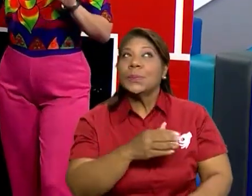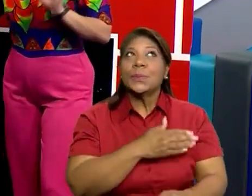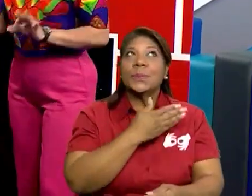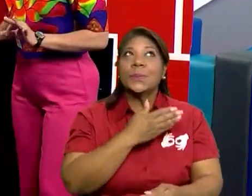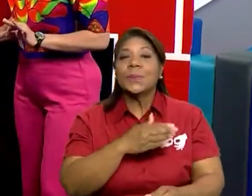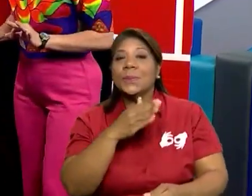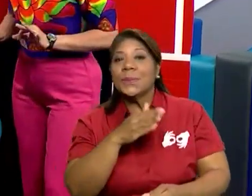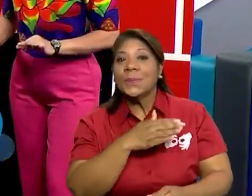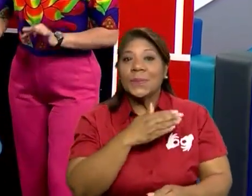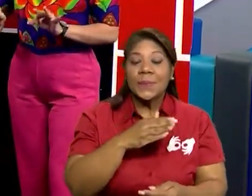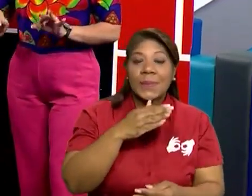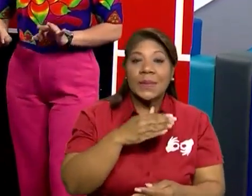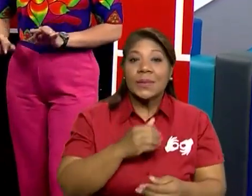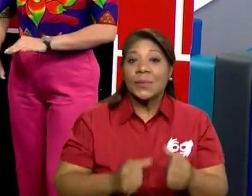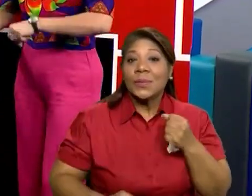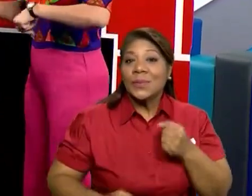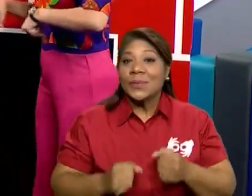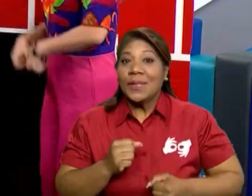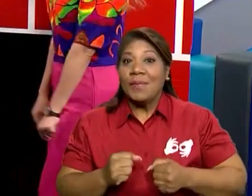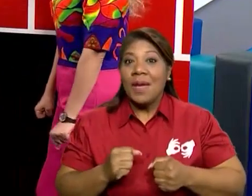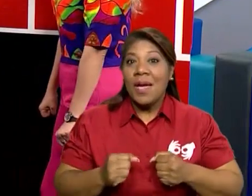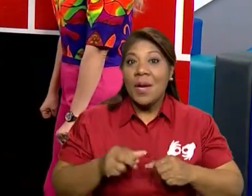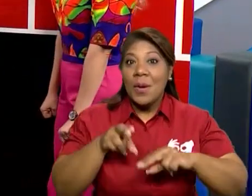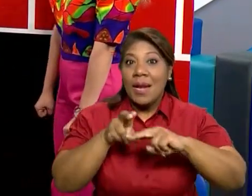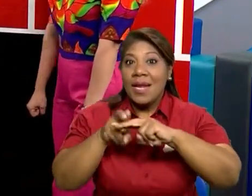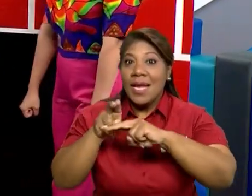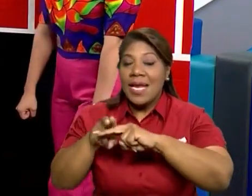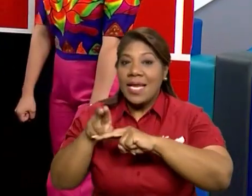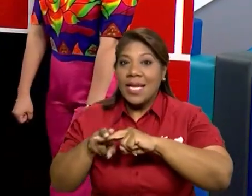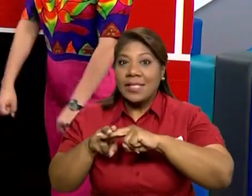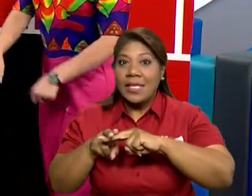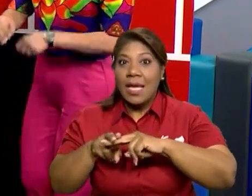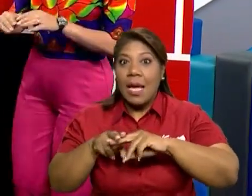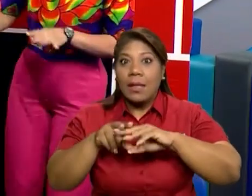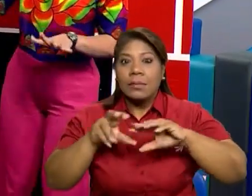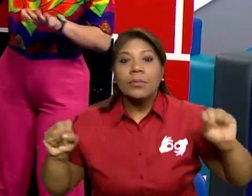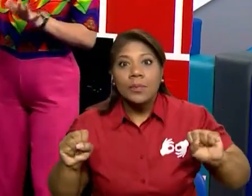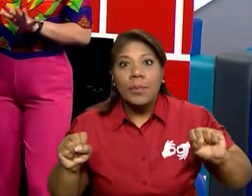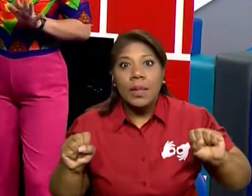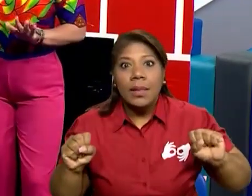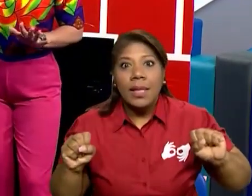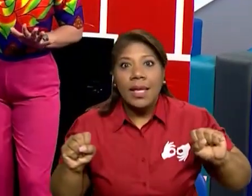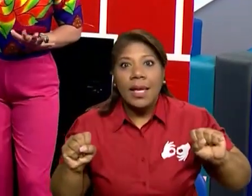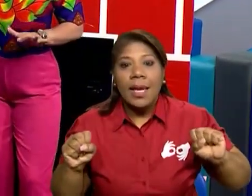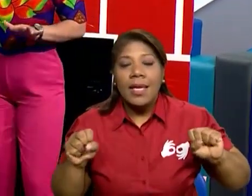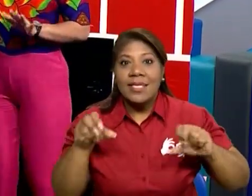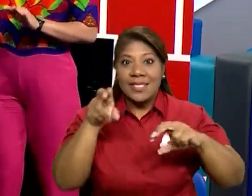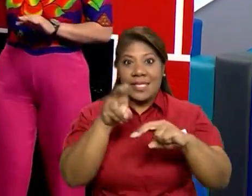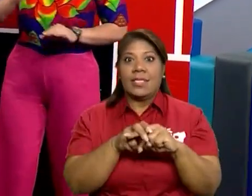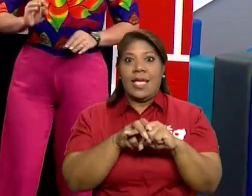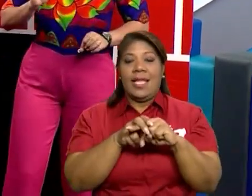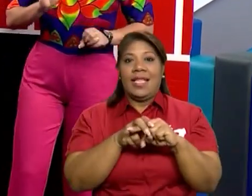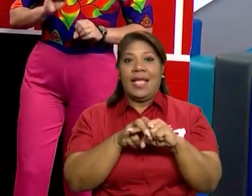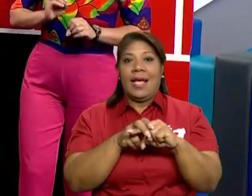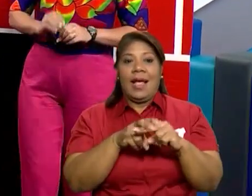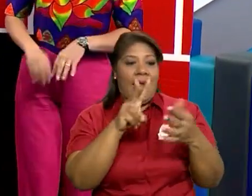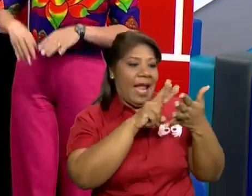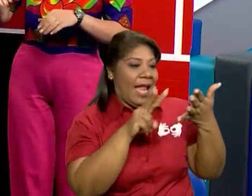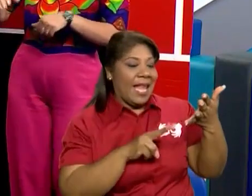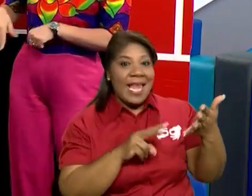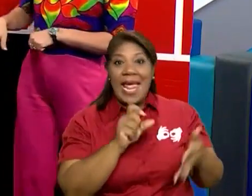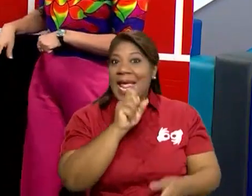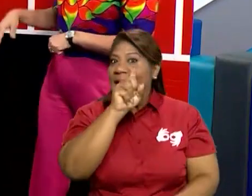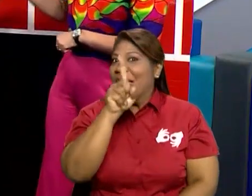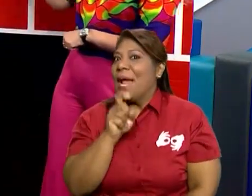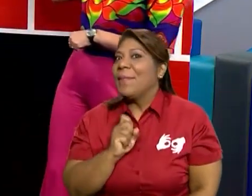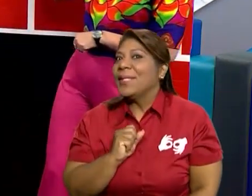música para, nosotros también paramos y nos sentamos en la silla que está más cerca. Leemos la pregunta y procedemos a desarrollarla.